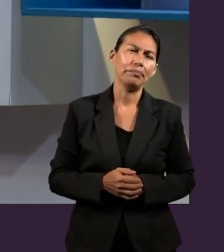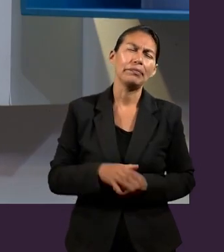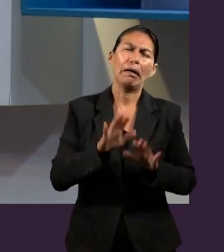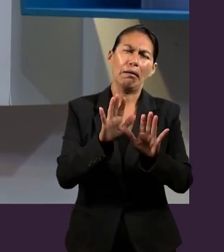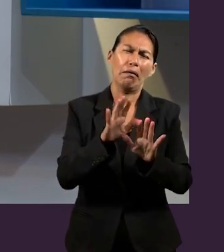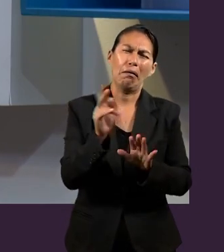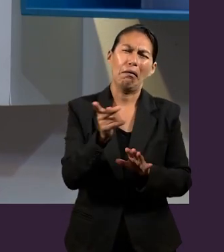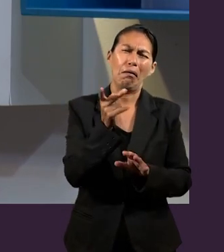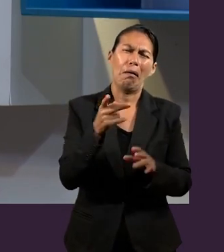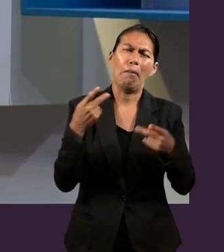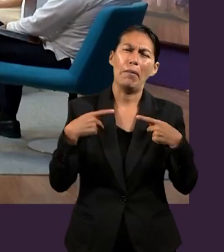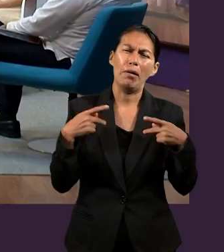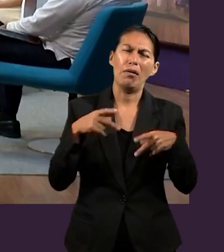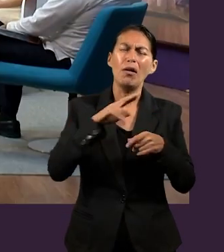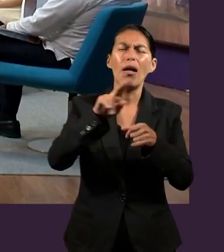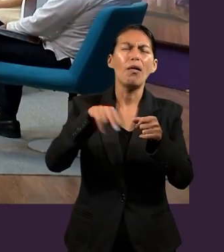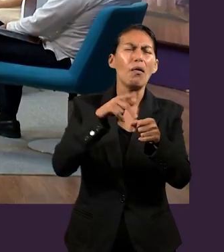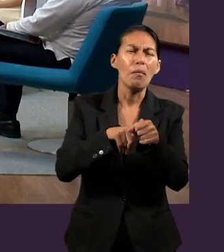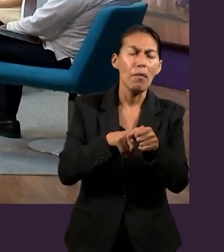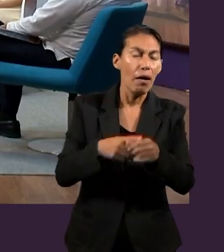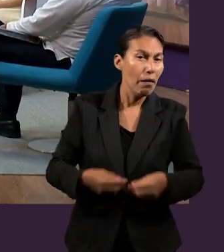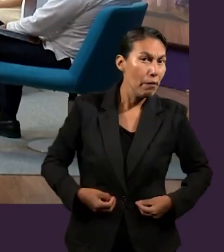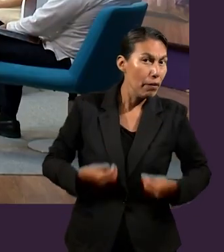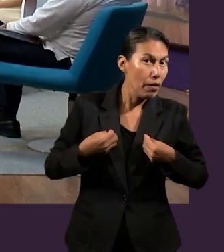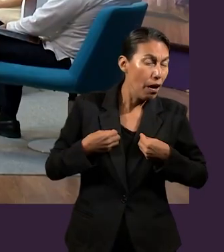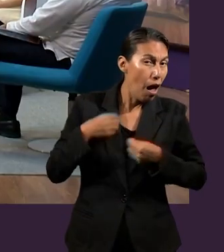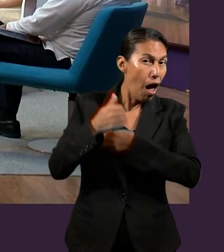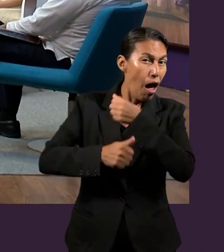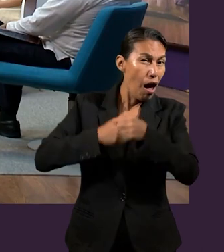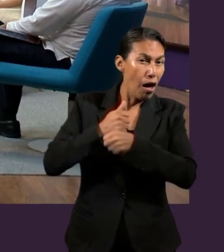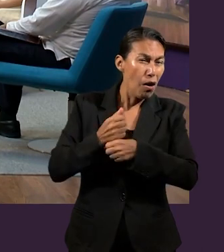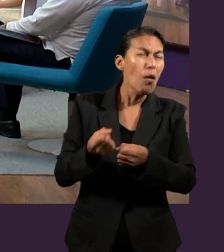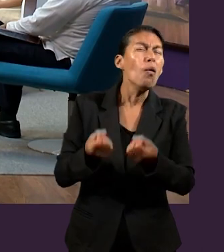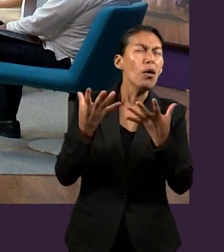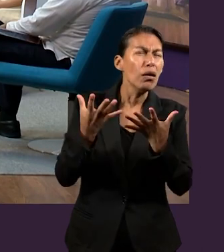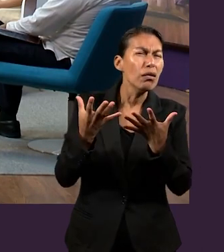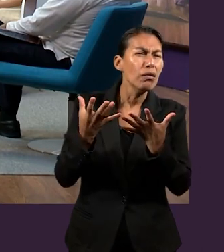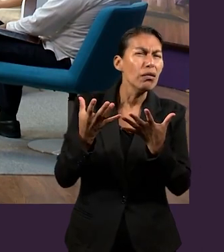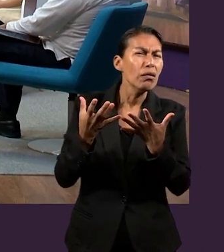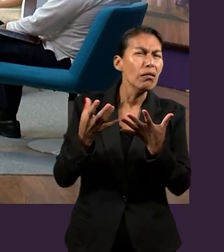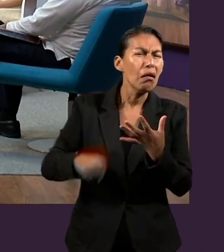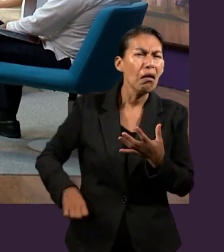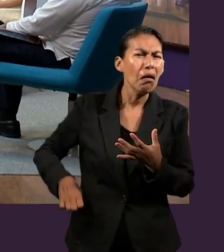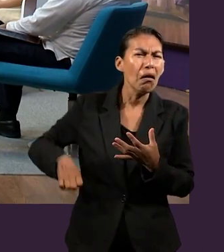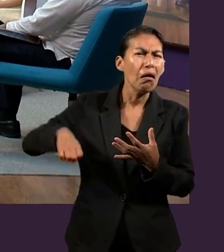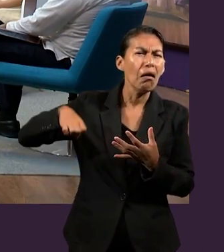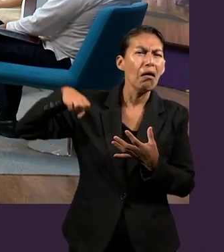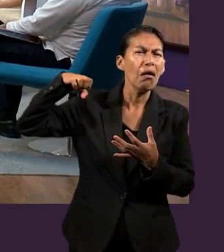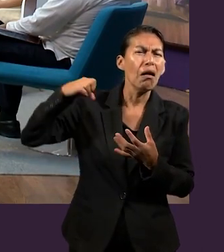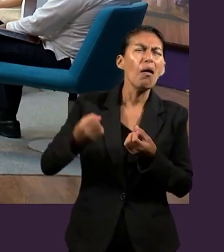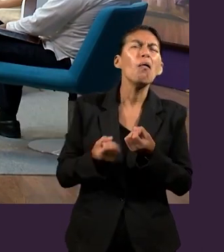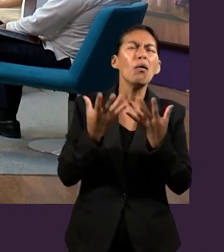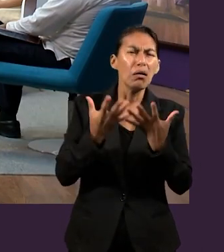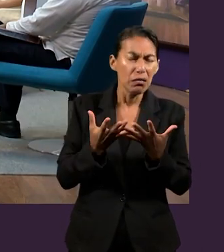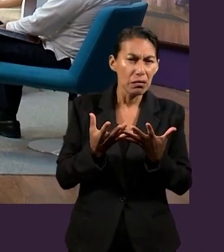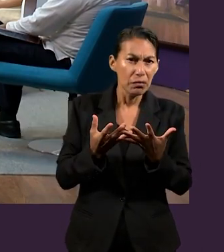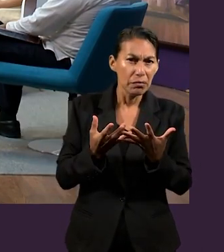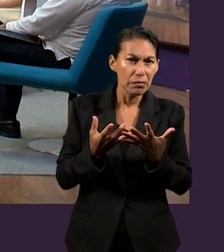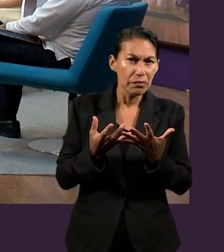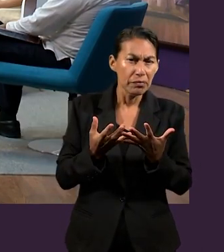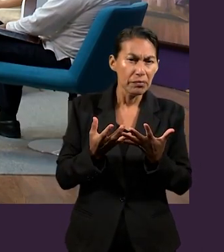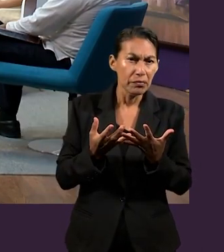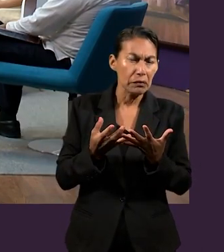años vive una persona normalmente? ¿Alguno de ustedes, su abuelito, una abuelita,